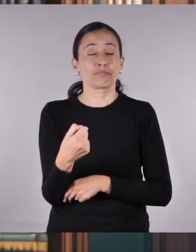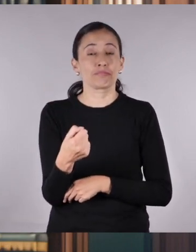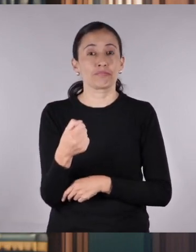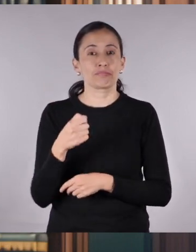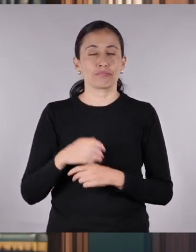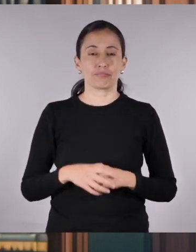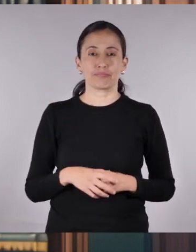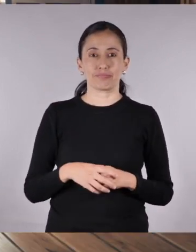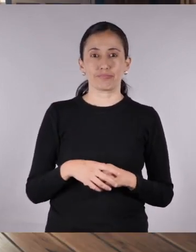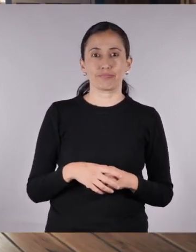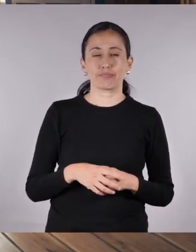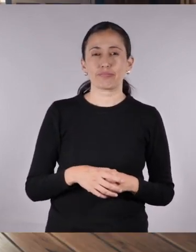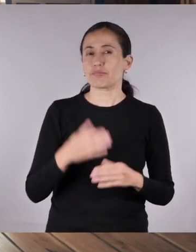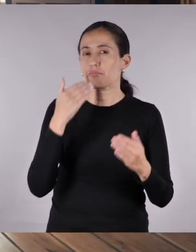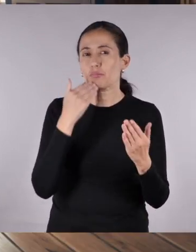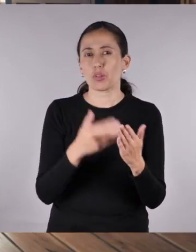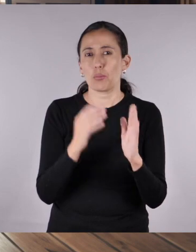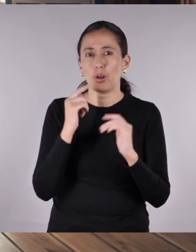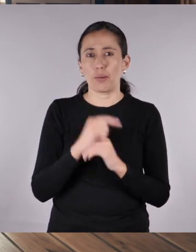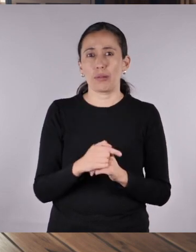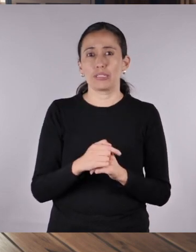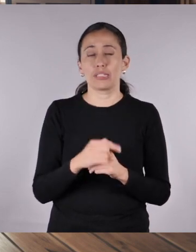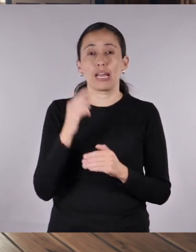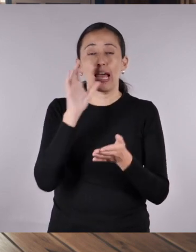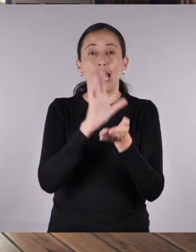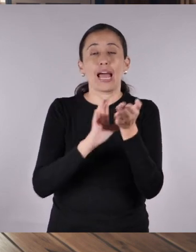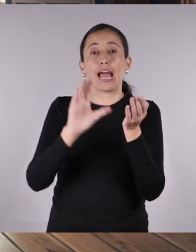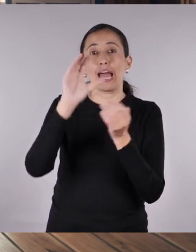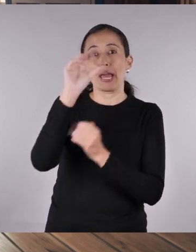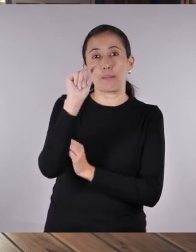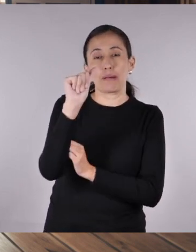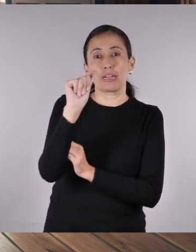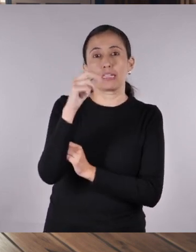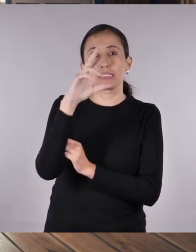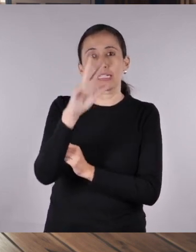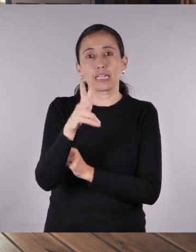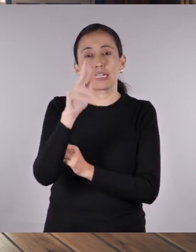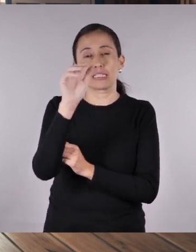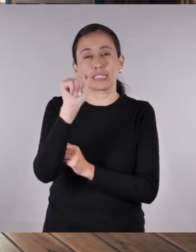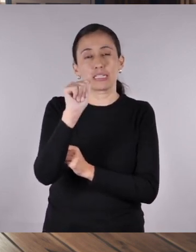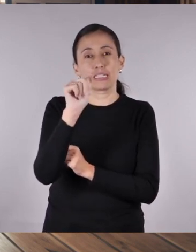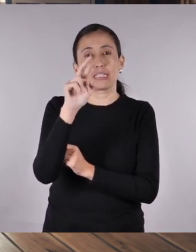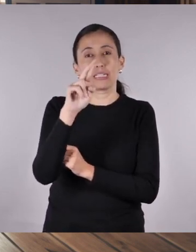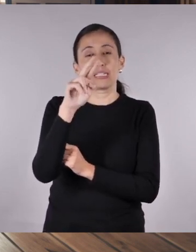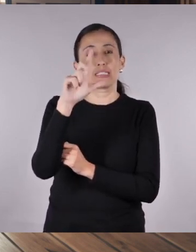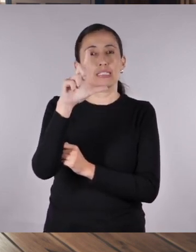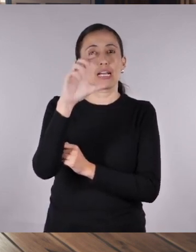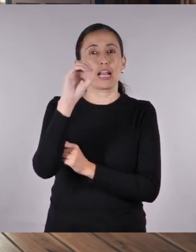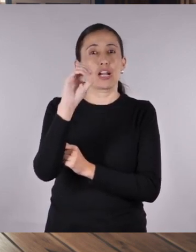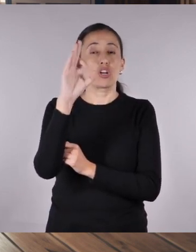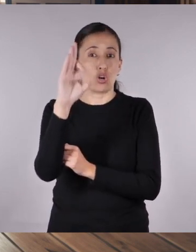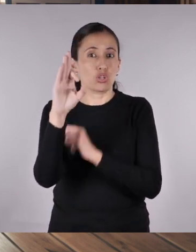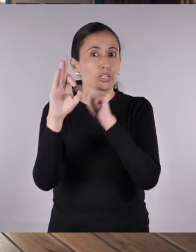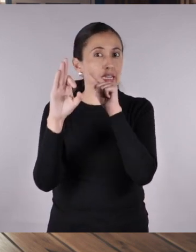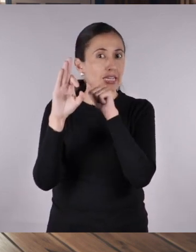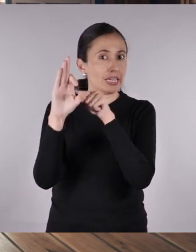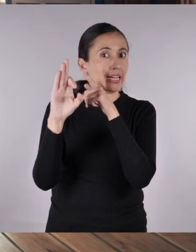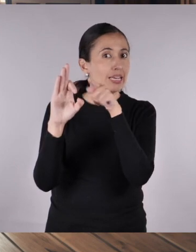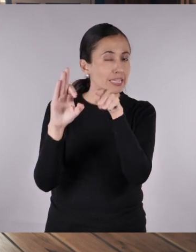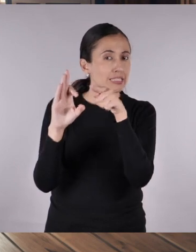sus libros. Como por ejemplo, las hermanas Charlotte, Emily y Anne Bronte.